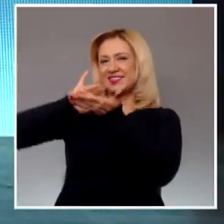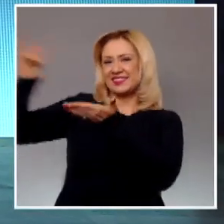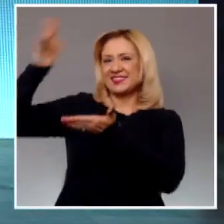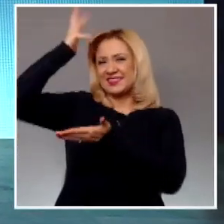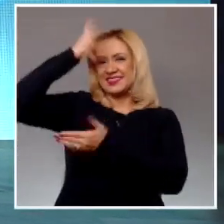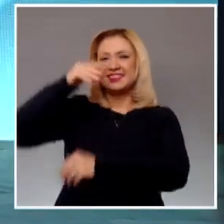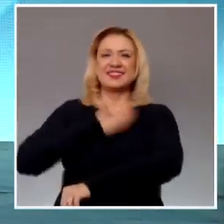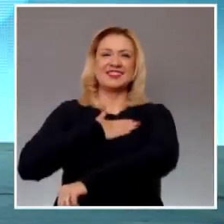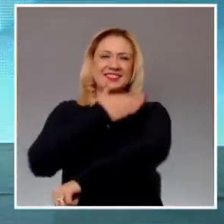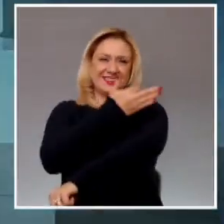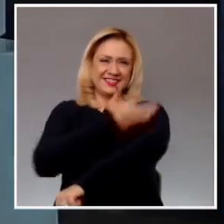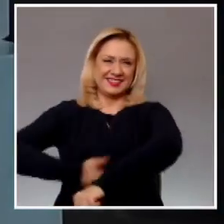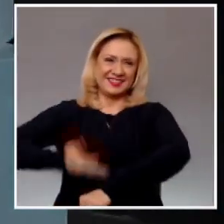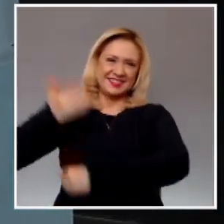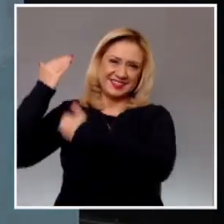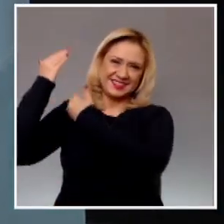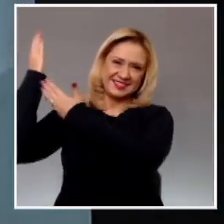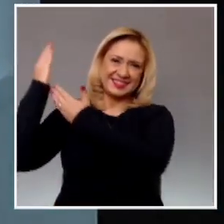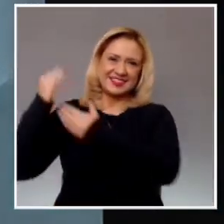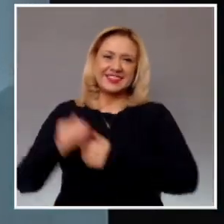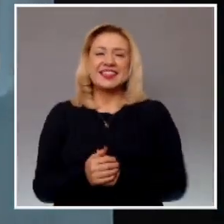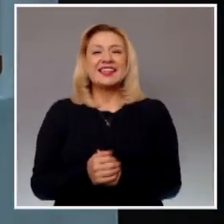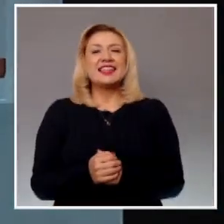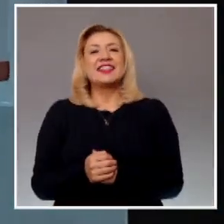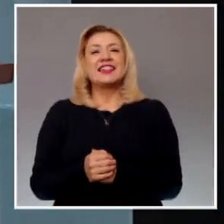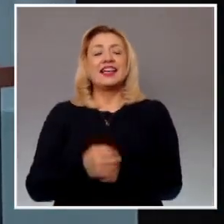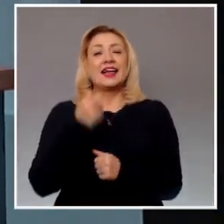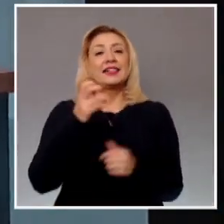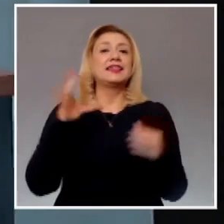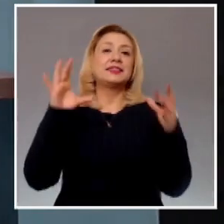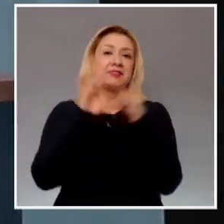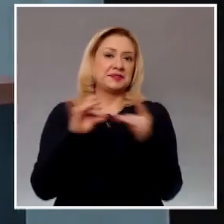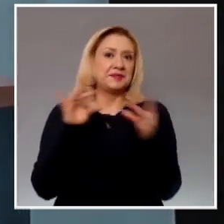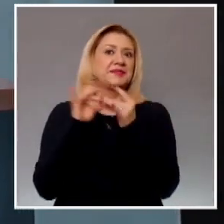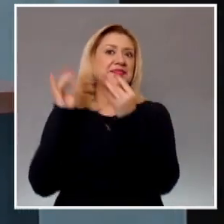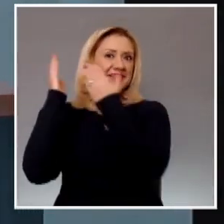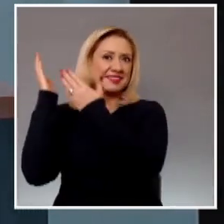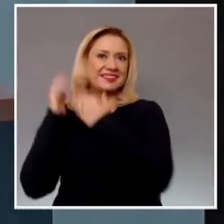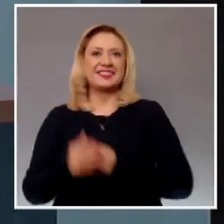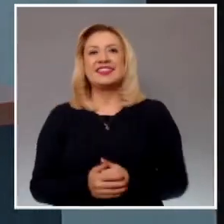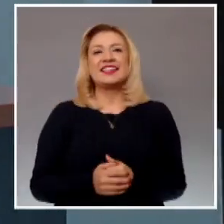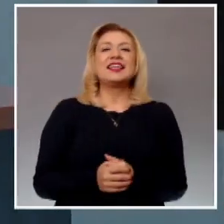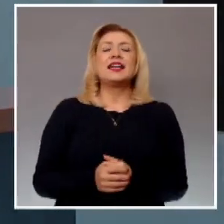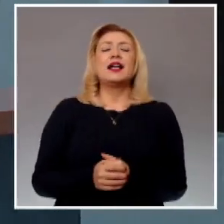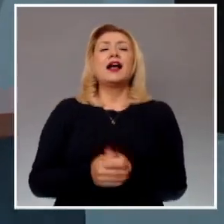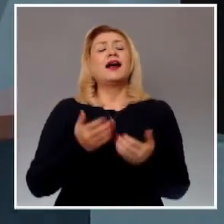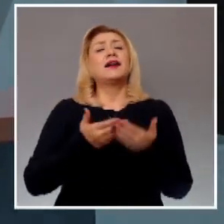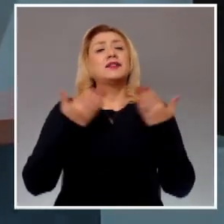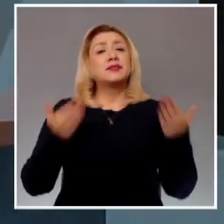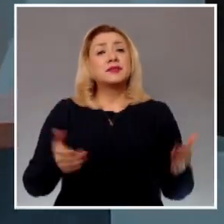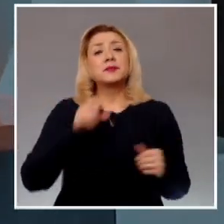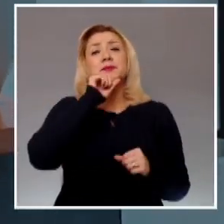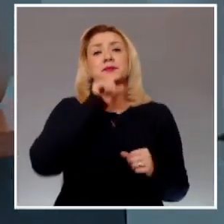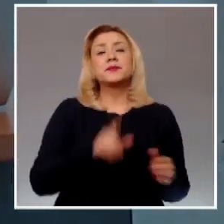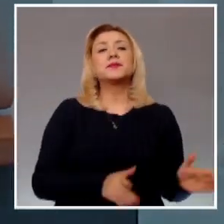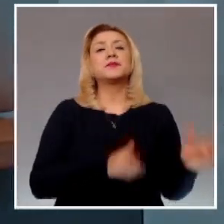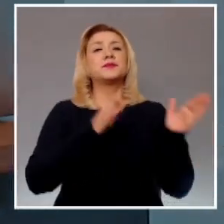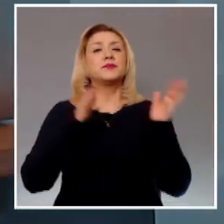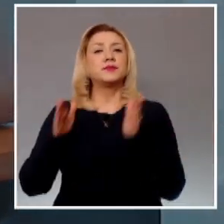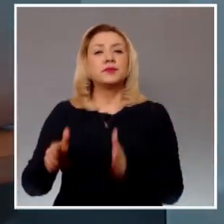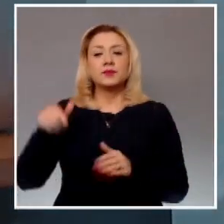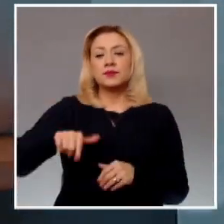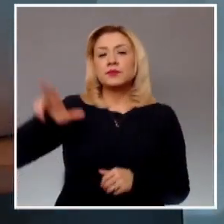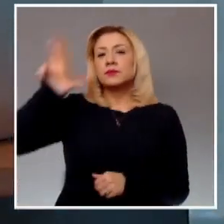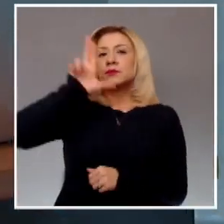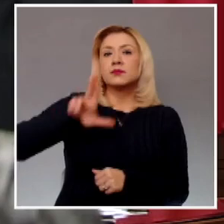El reporte de mi compañero Mario López Peña. Y precisamente este martes se cumple un